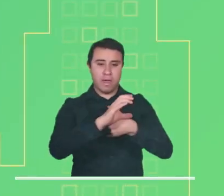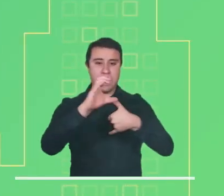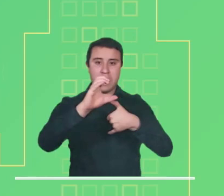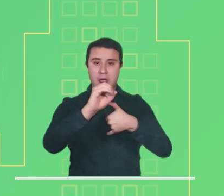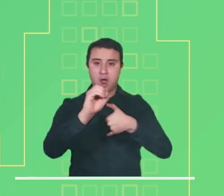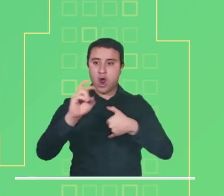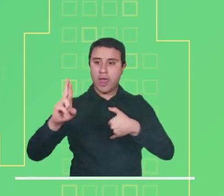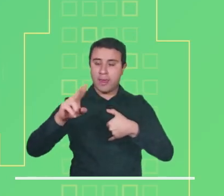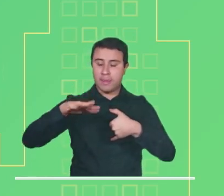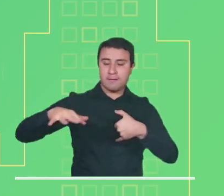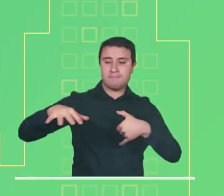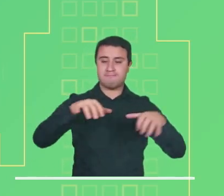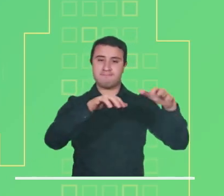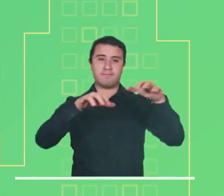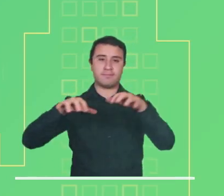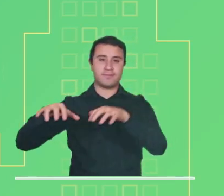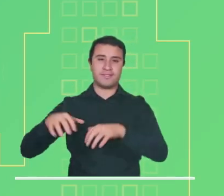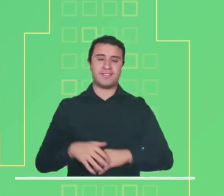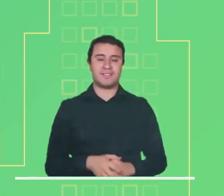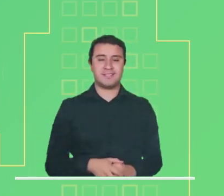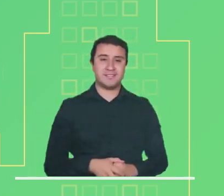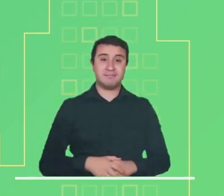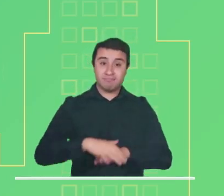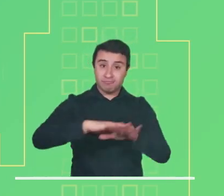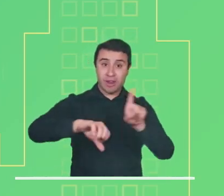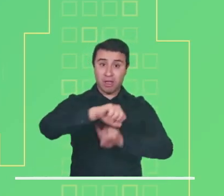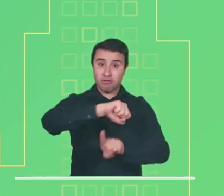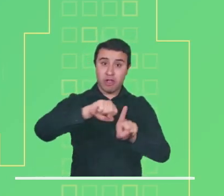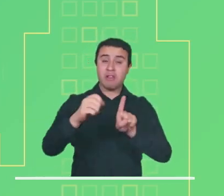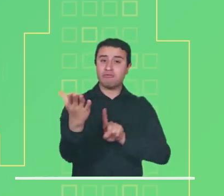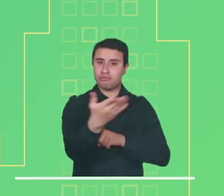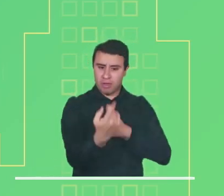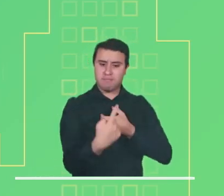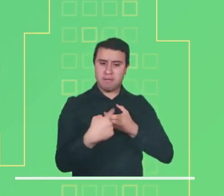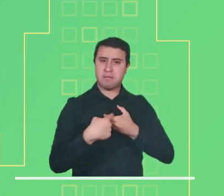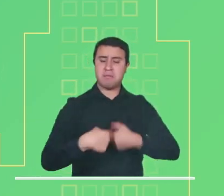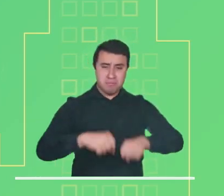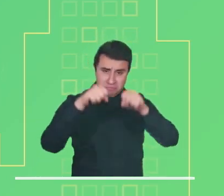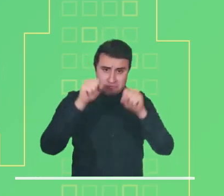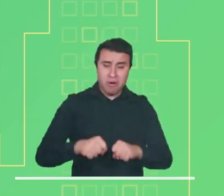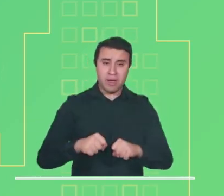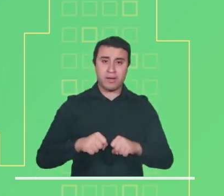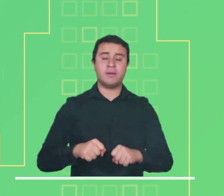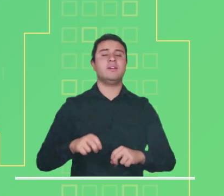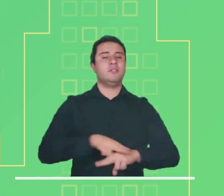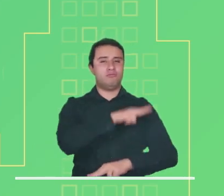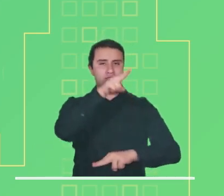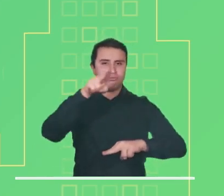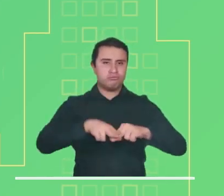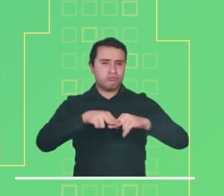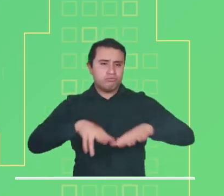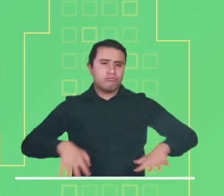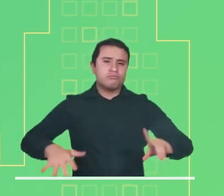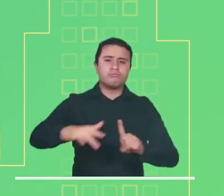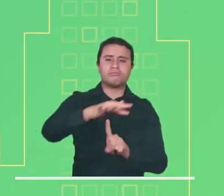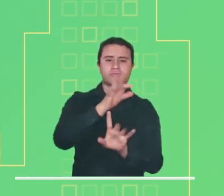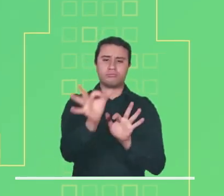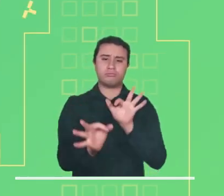Finalizamos con las alertas meteomarinas que anuncian moderada probabilidad de lluvias en el oriente del mar Caribe.